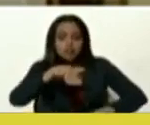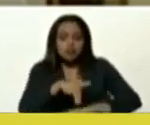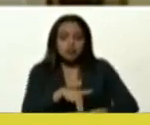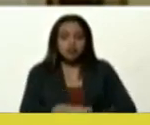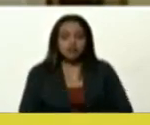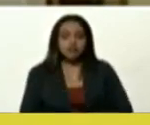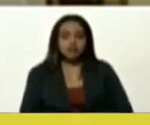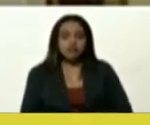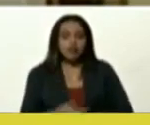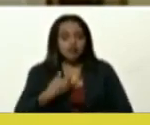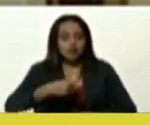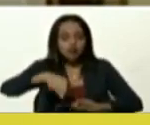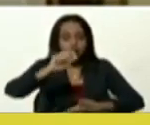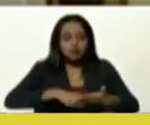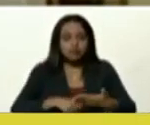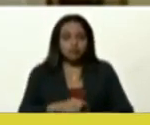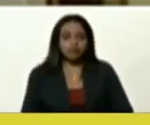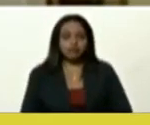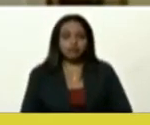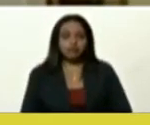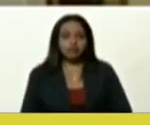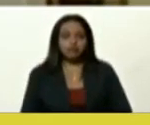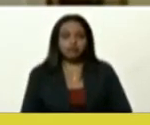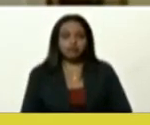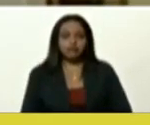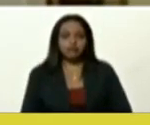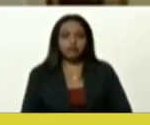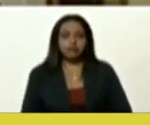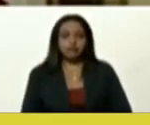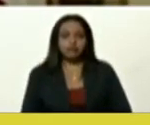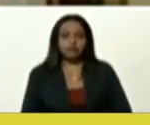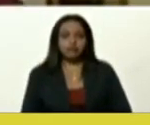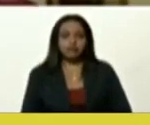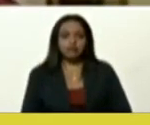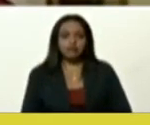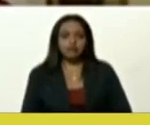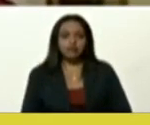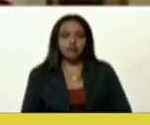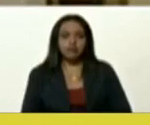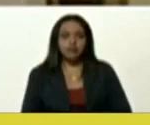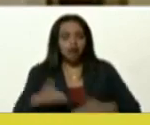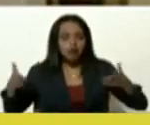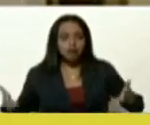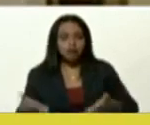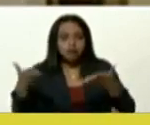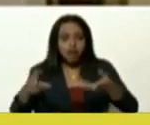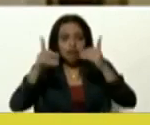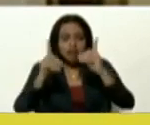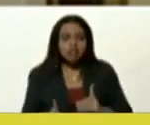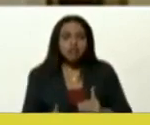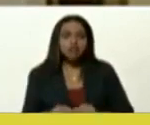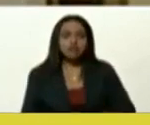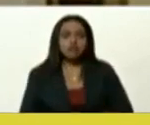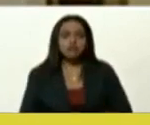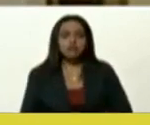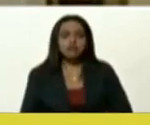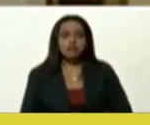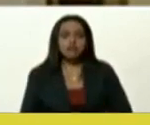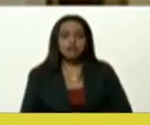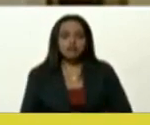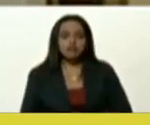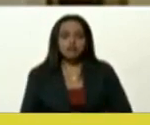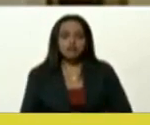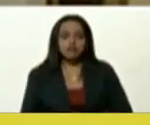ya voy a firmar el decreto, que en esta avanzada de decisiones ningún